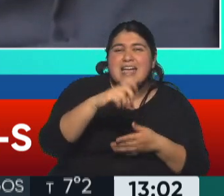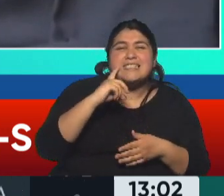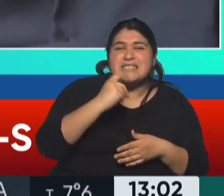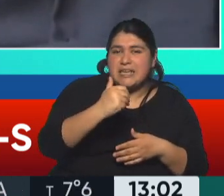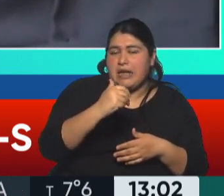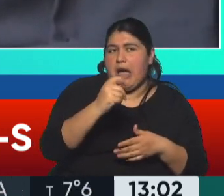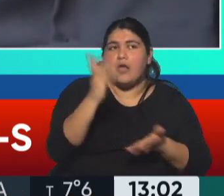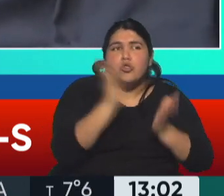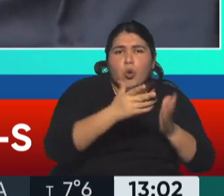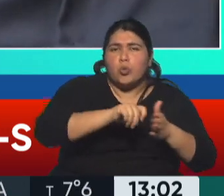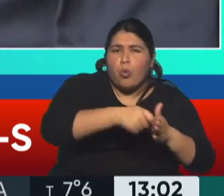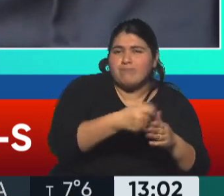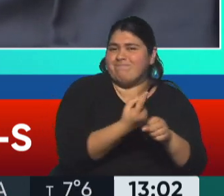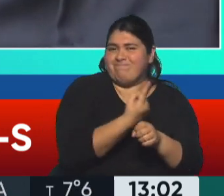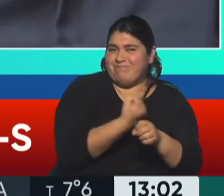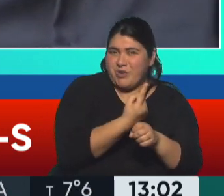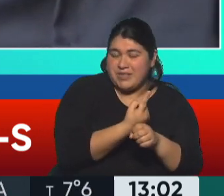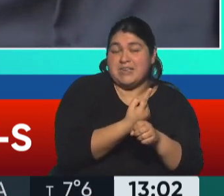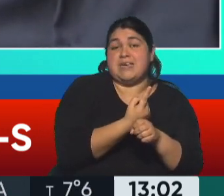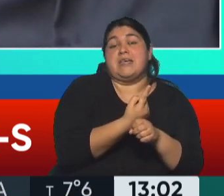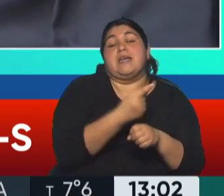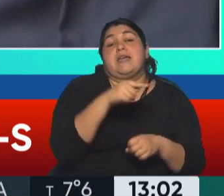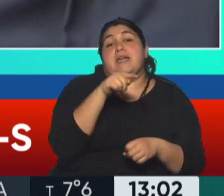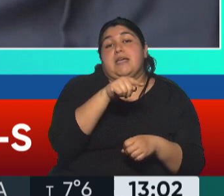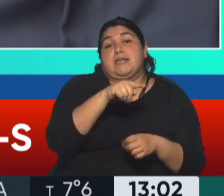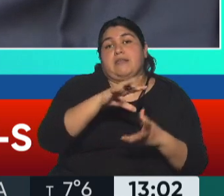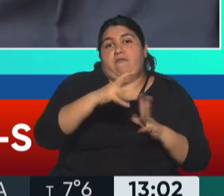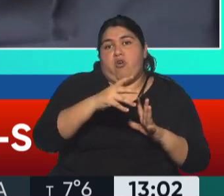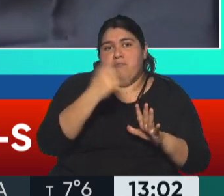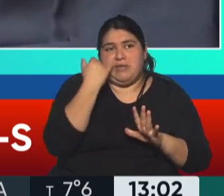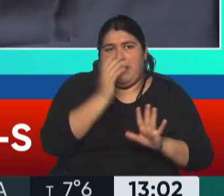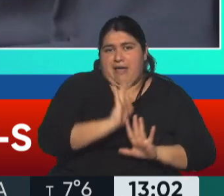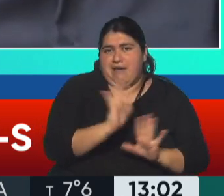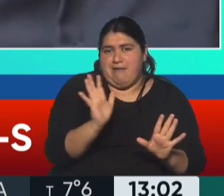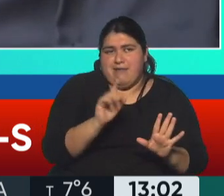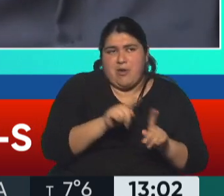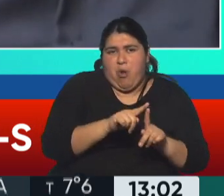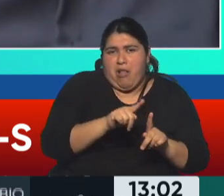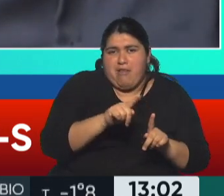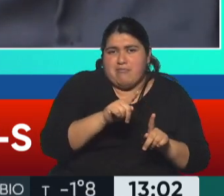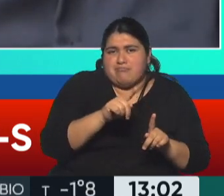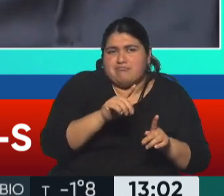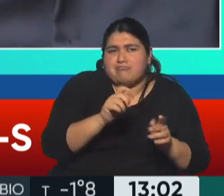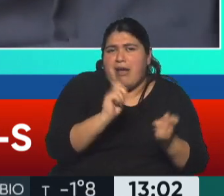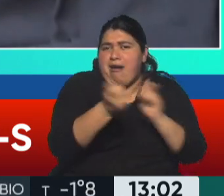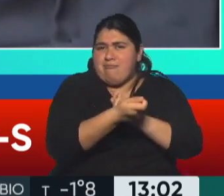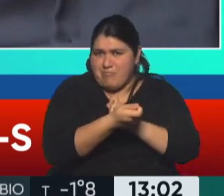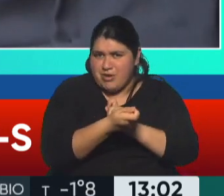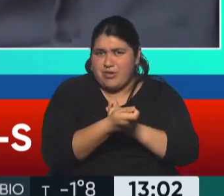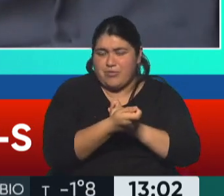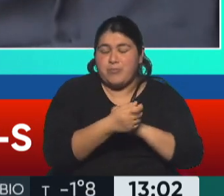y eso ya, esa norma se fue por la ventana durante la guerra contra el terrorismo